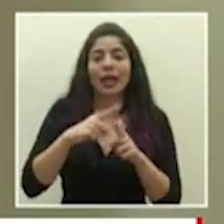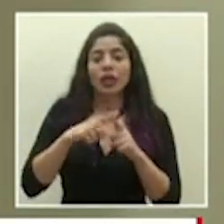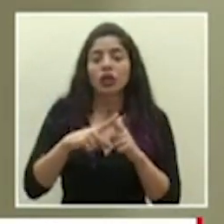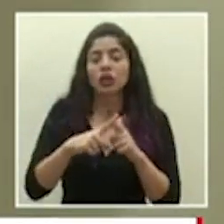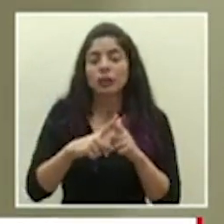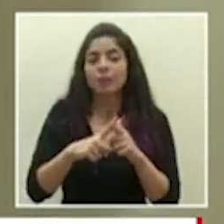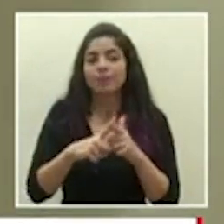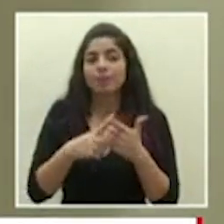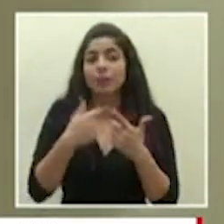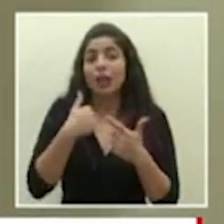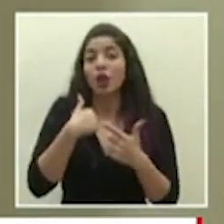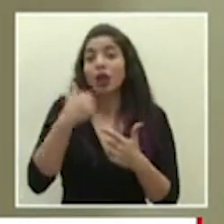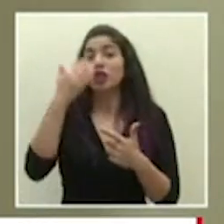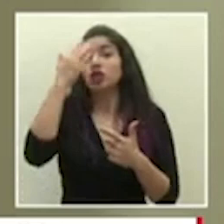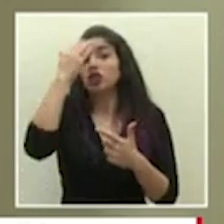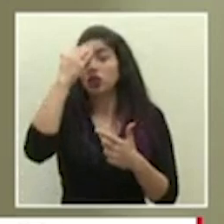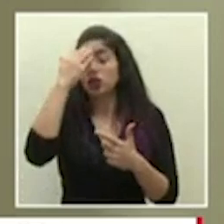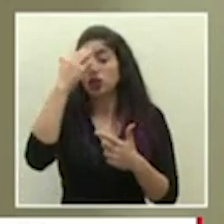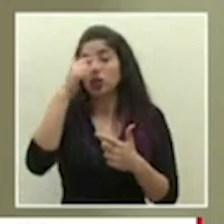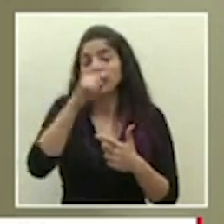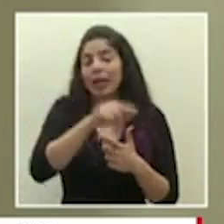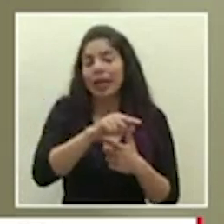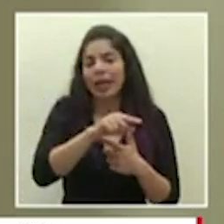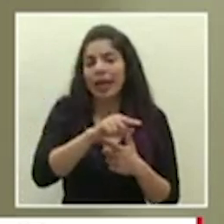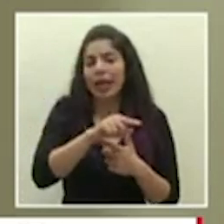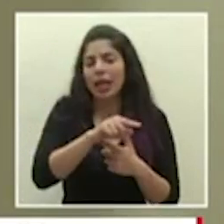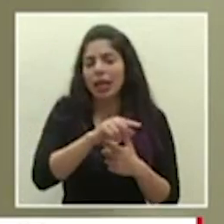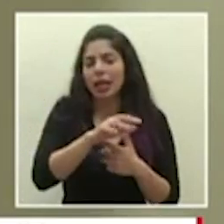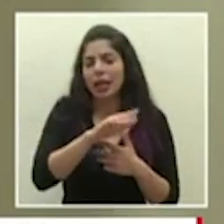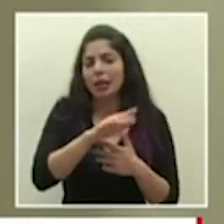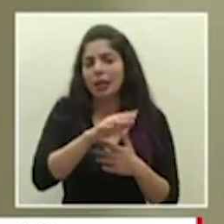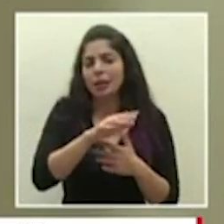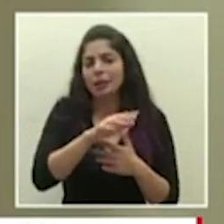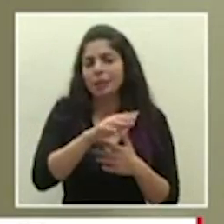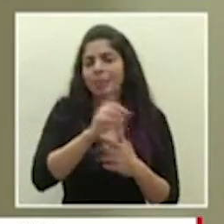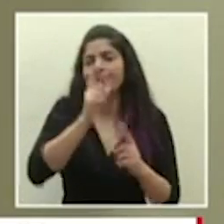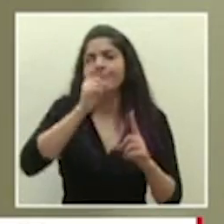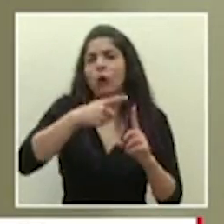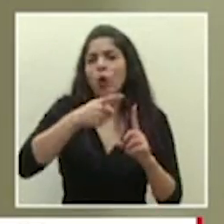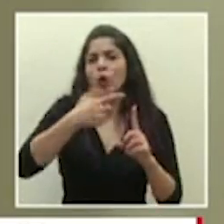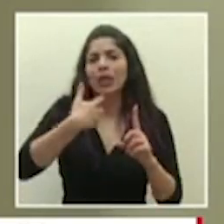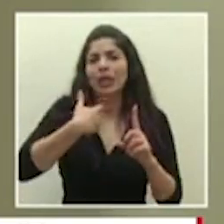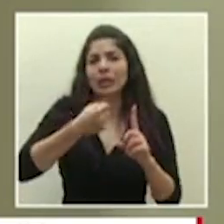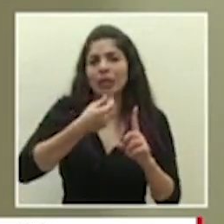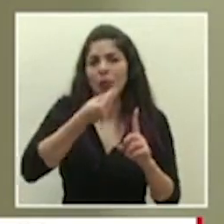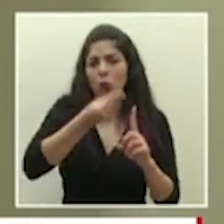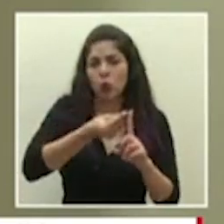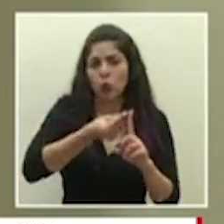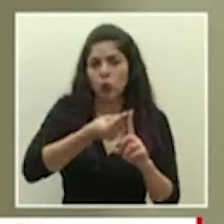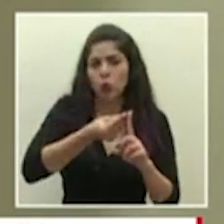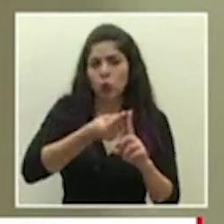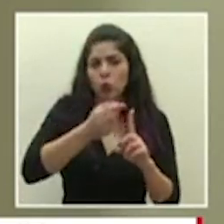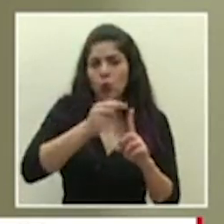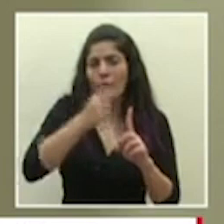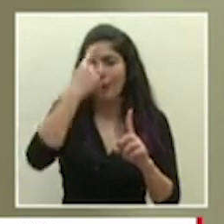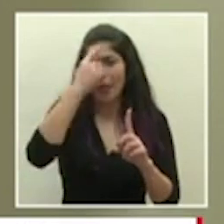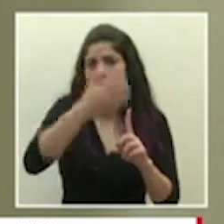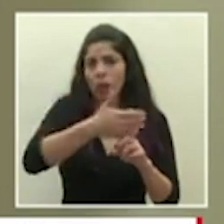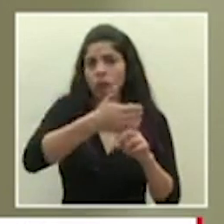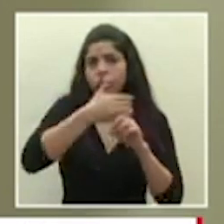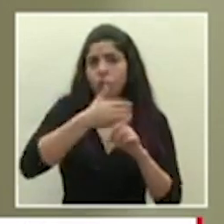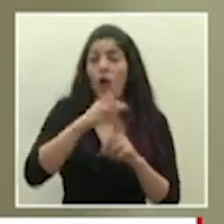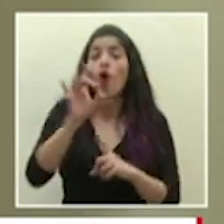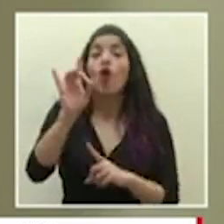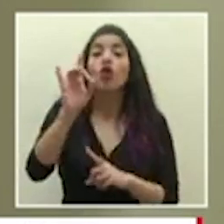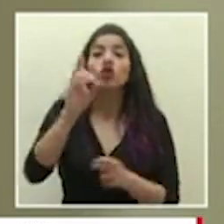conozco se ha emitido orden sanitaria para el aislamiento de 8